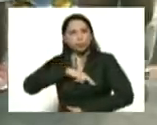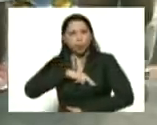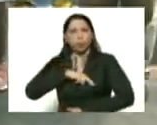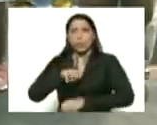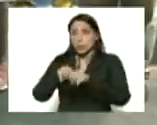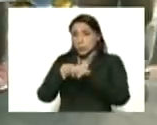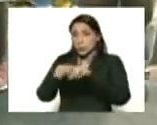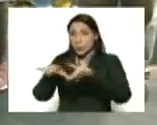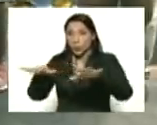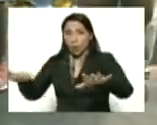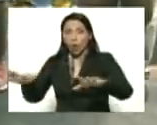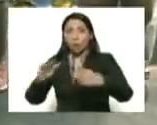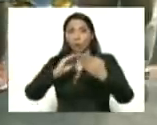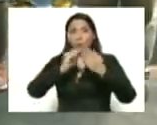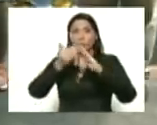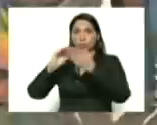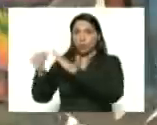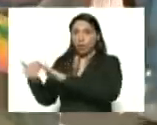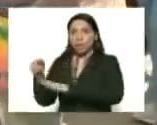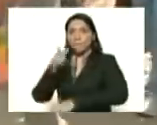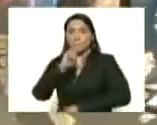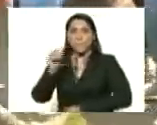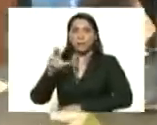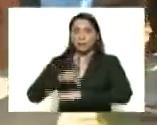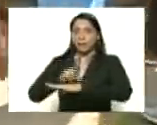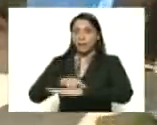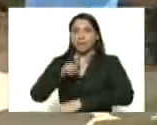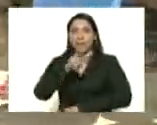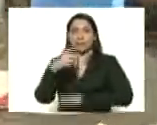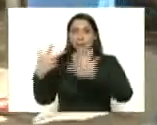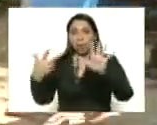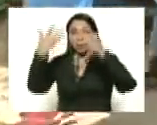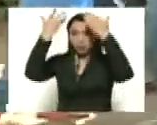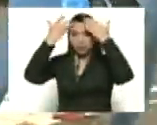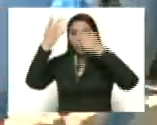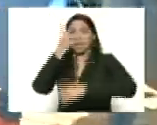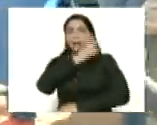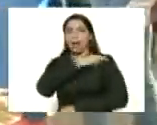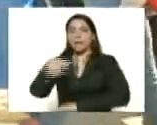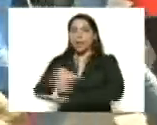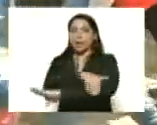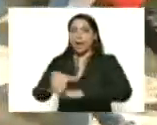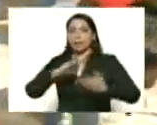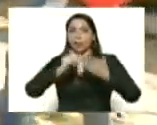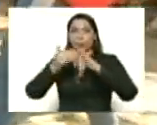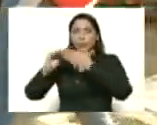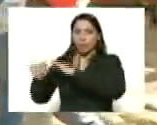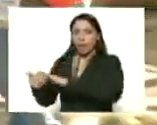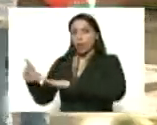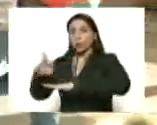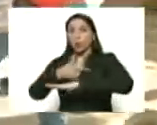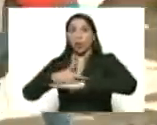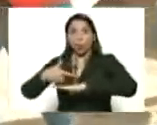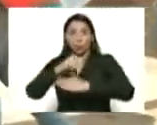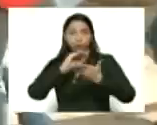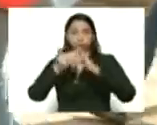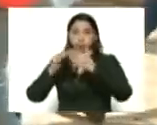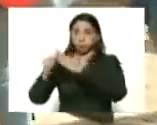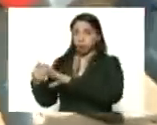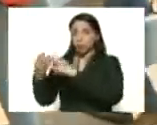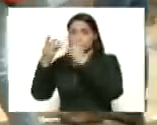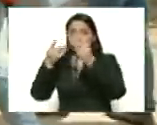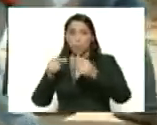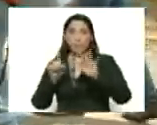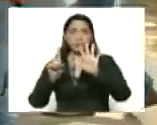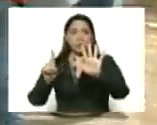desplegados en esta comunidad 20 médicos, 28 enfermeras, los jefes de calle, los jefes de comunidad, y el gobierno comunitario número 6,